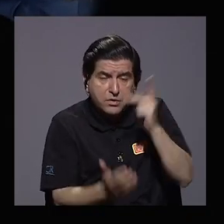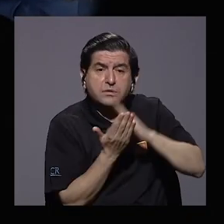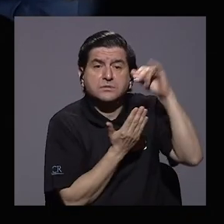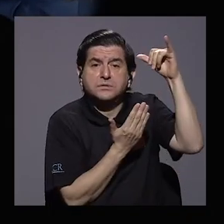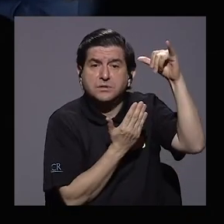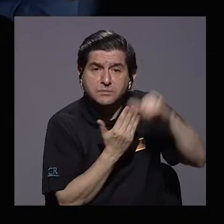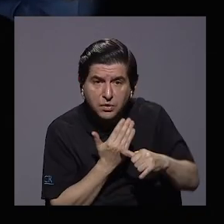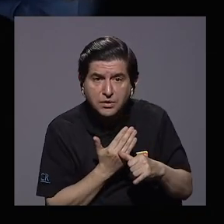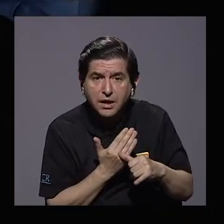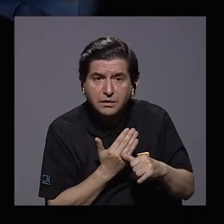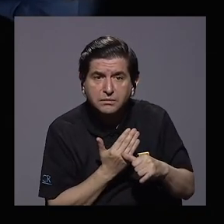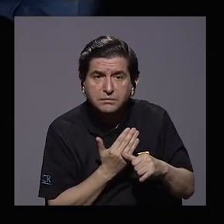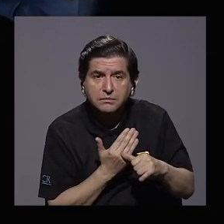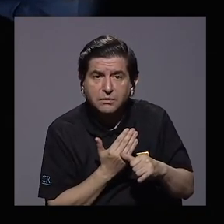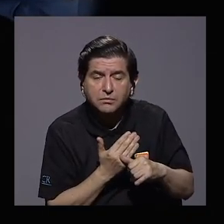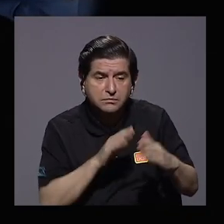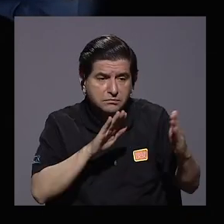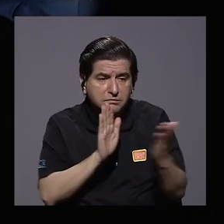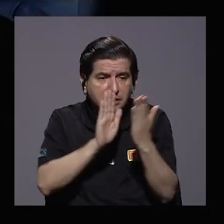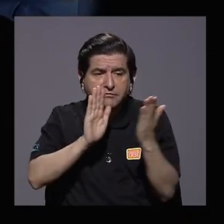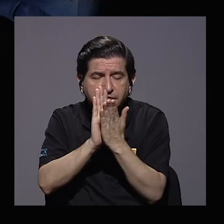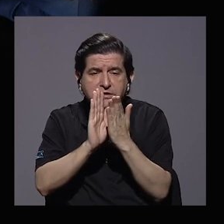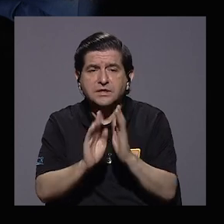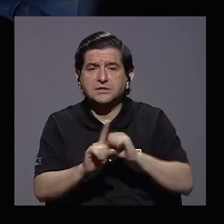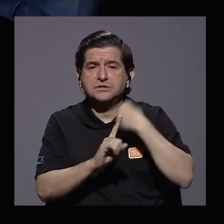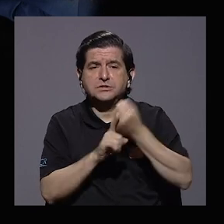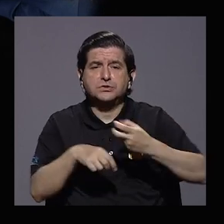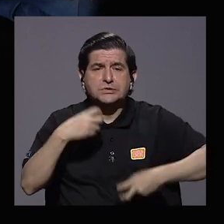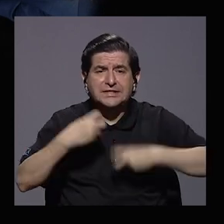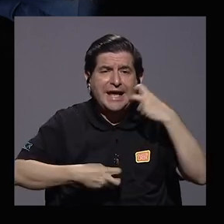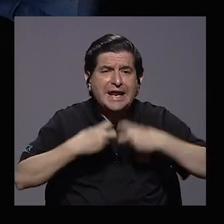proyectos para enfrentar esta crisis.